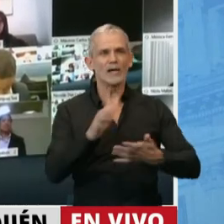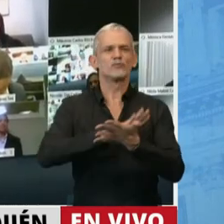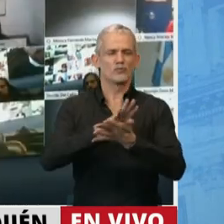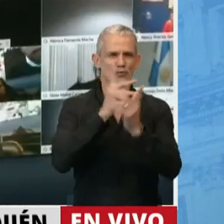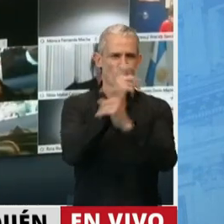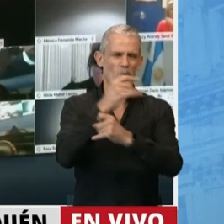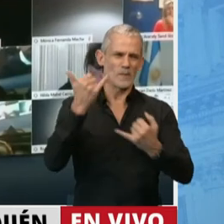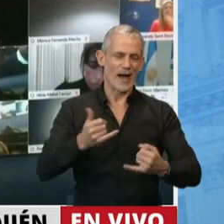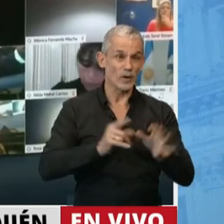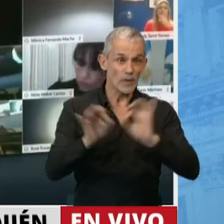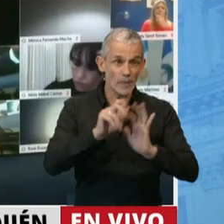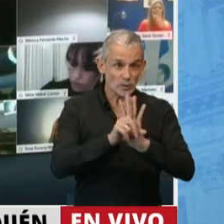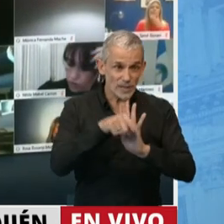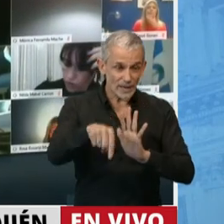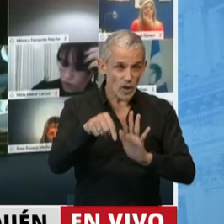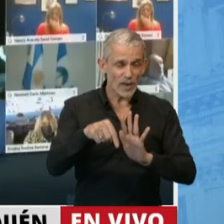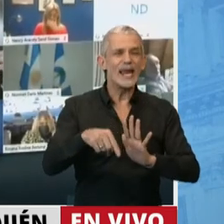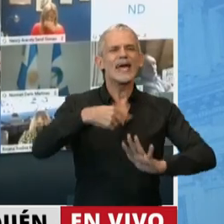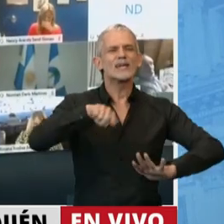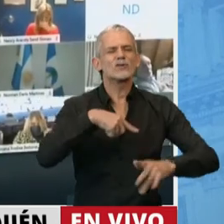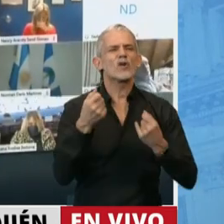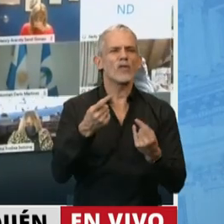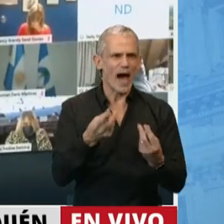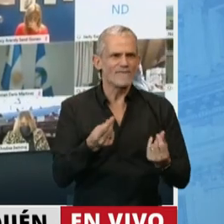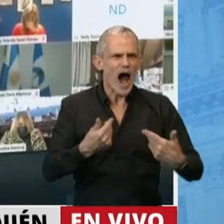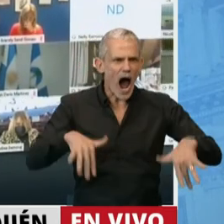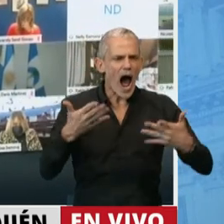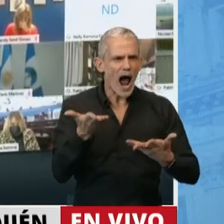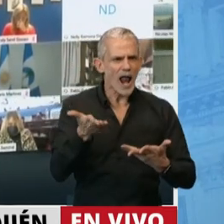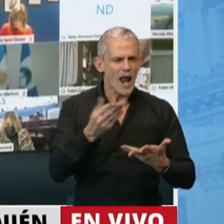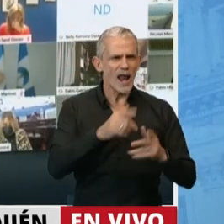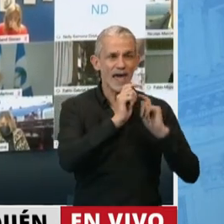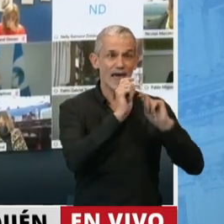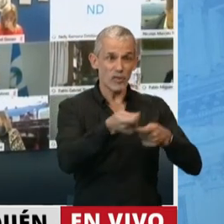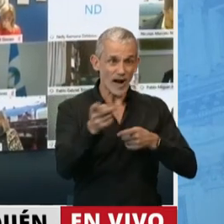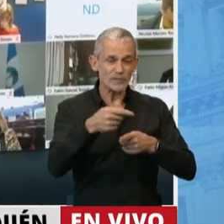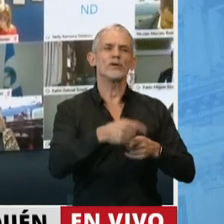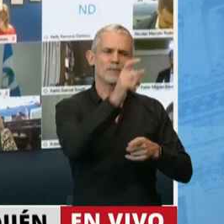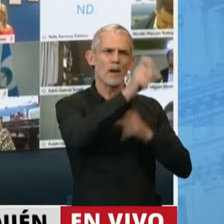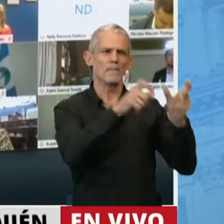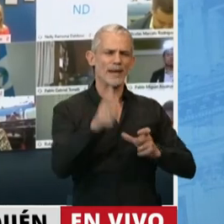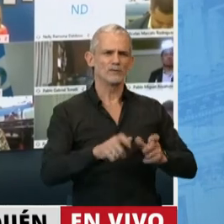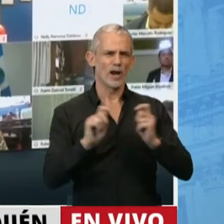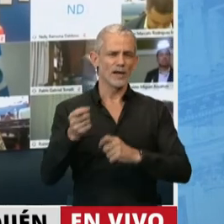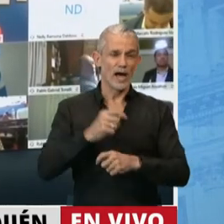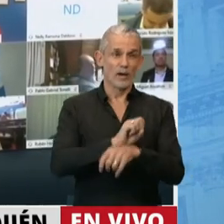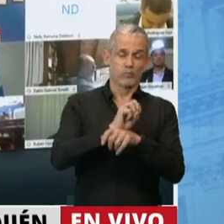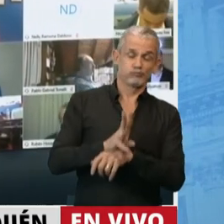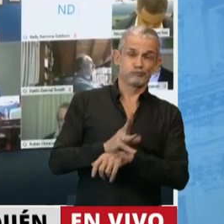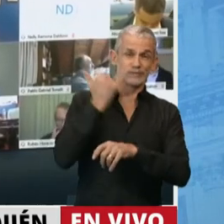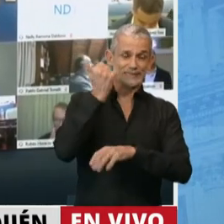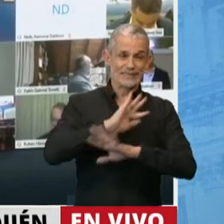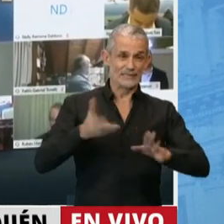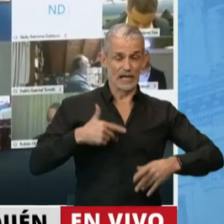crisis. Con este proyecto estamos poniendo en valor la donación y a los donantes, quienes después de haber pasado por una